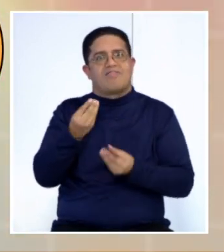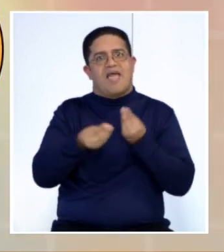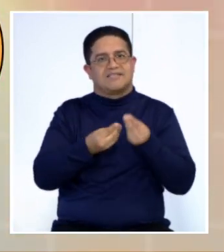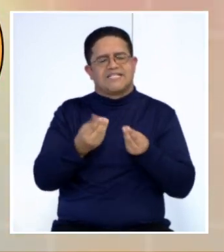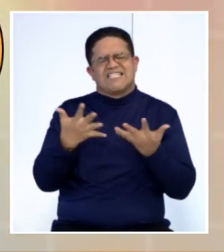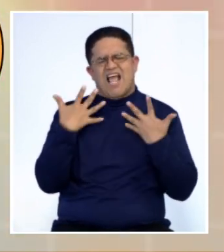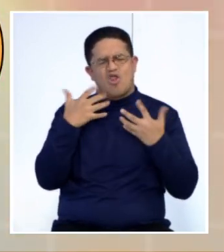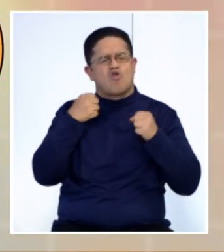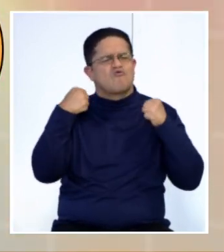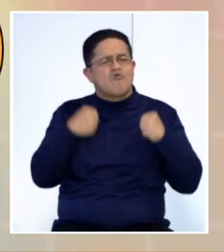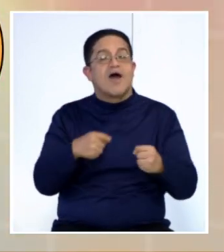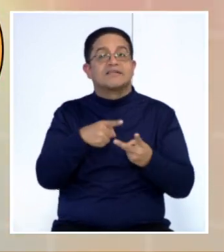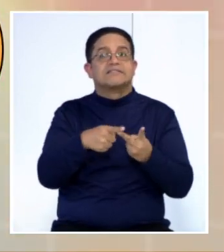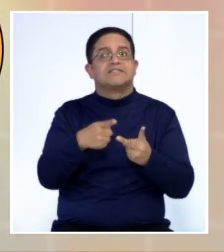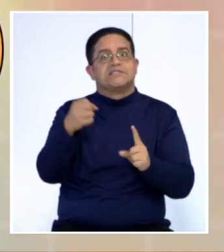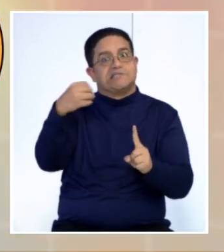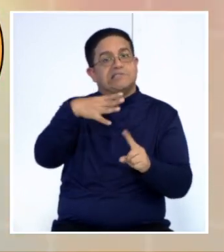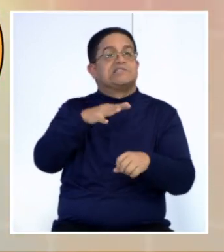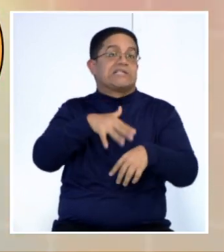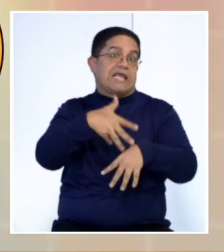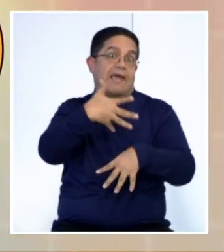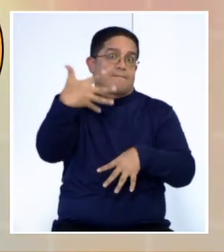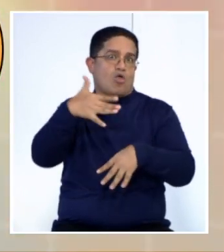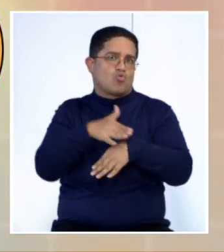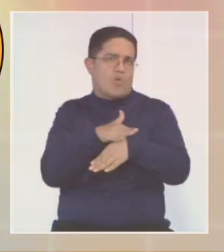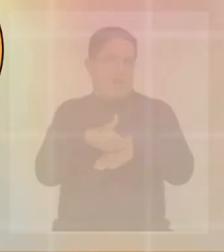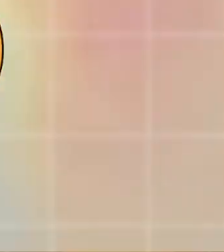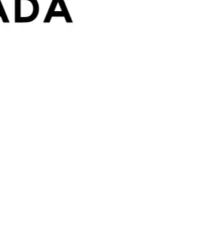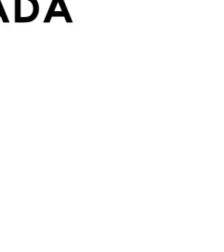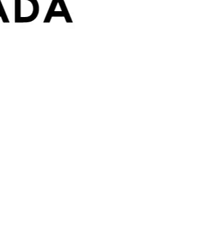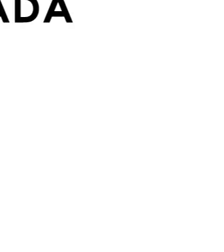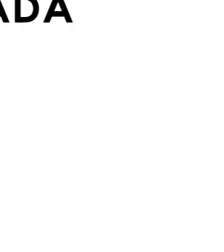calor, insolación y hasta quemaduras en la piel.